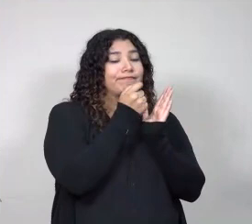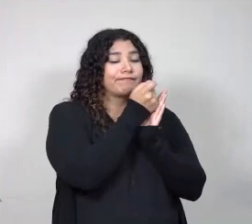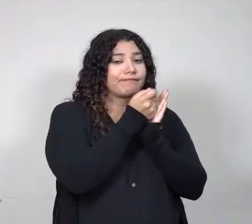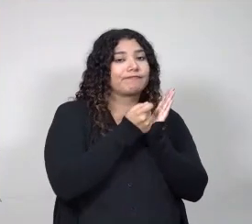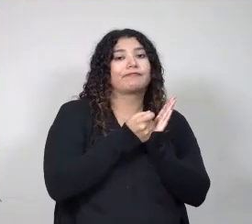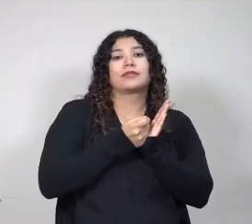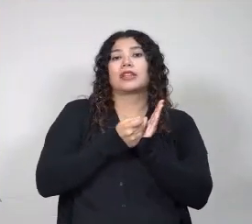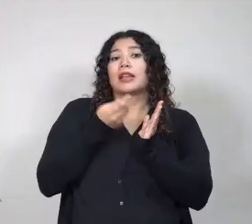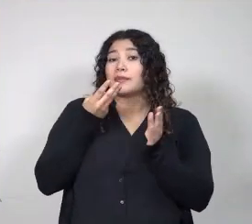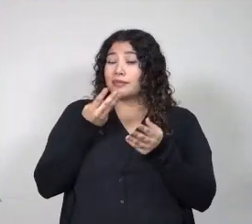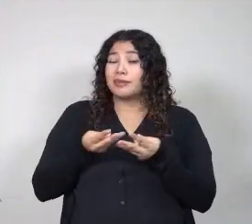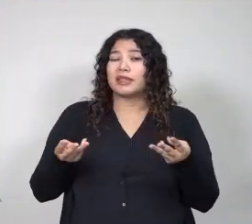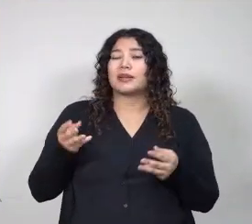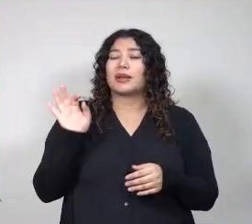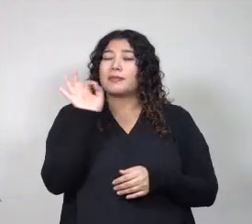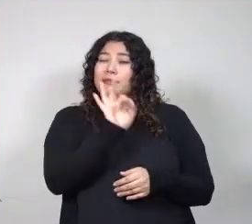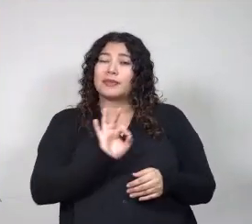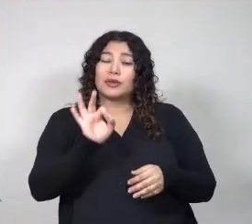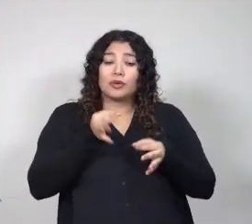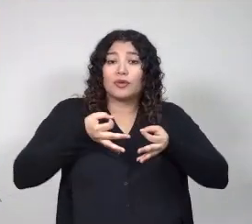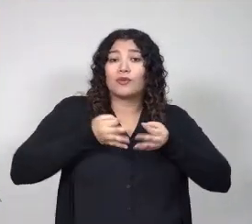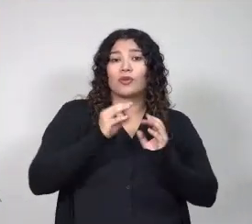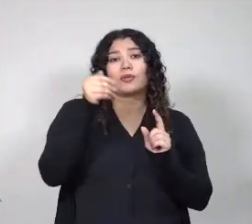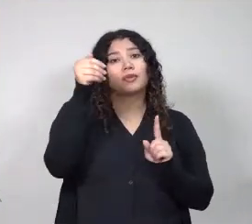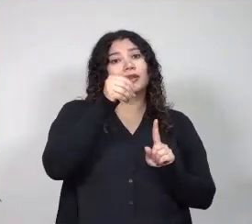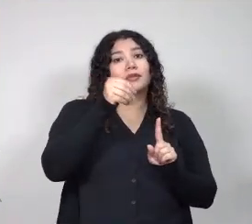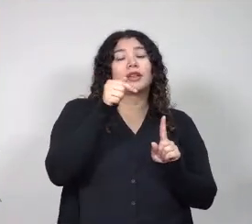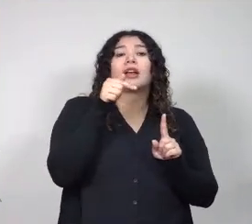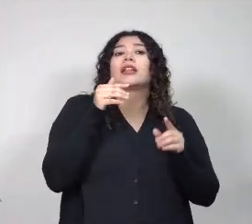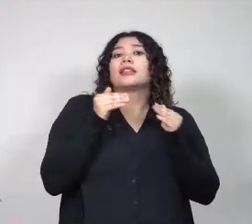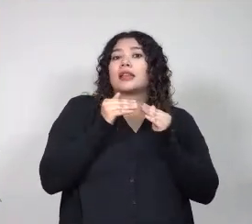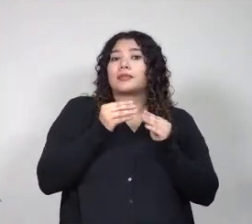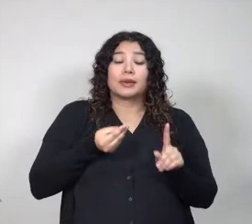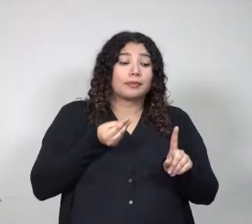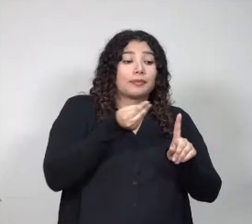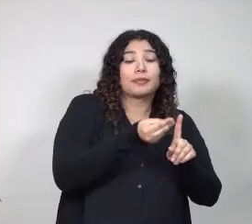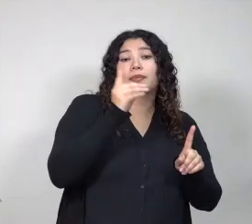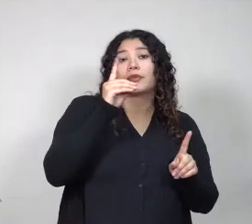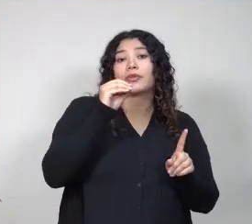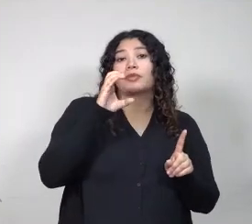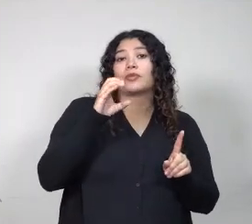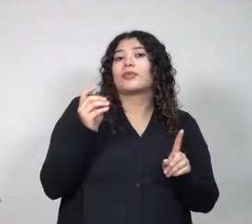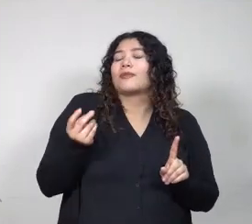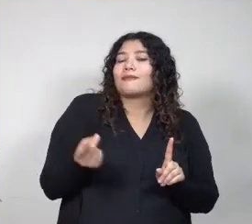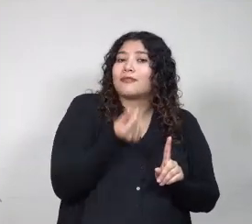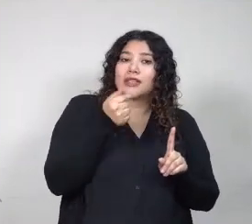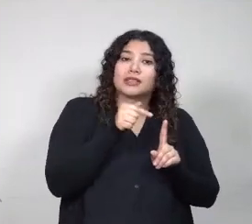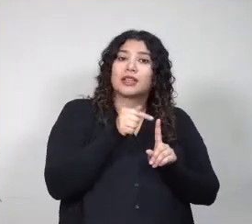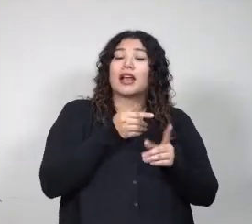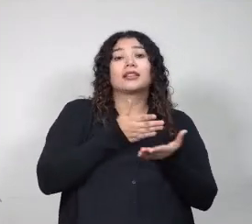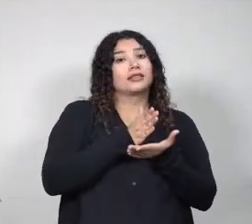su asignatura las mejores estrategias para facilitarle los documentos y las evaluaciones en los formatos